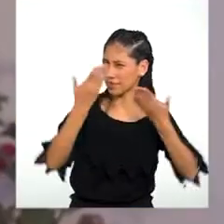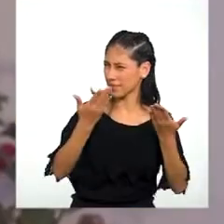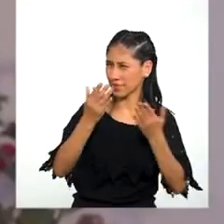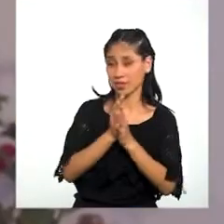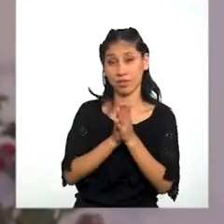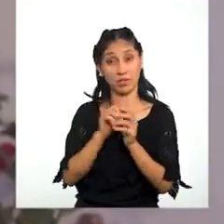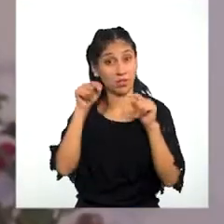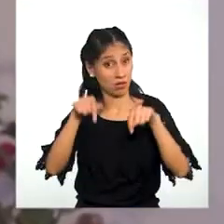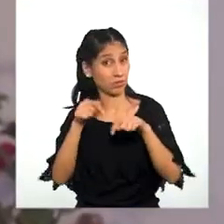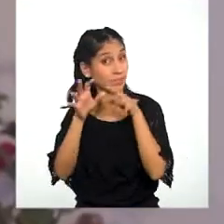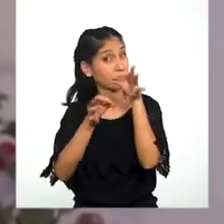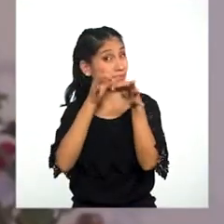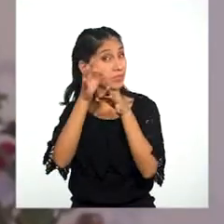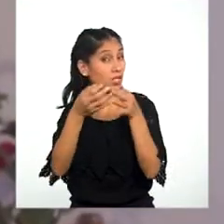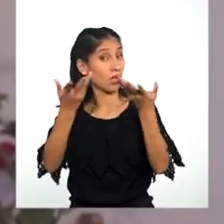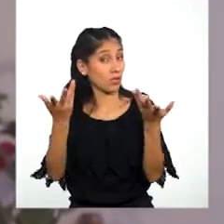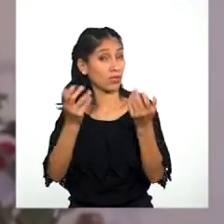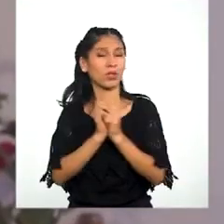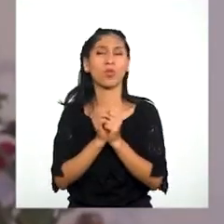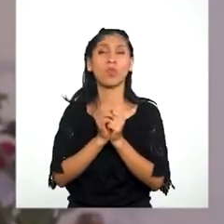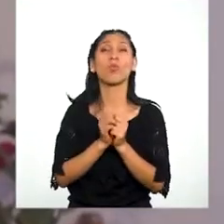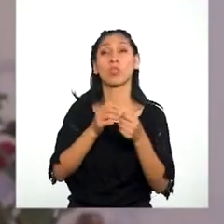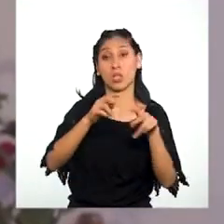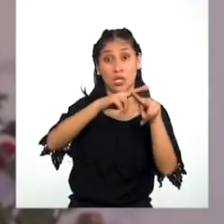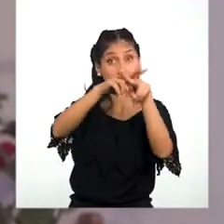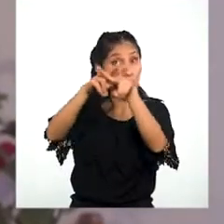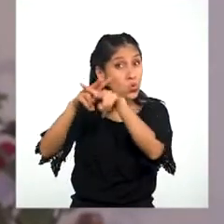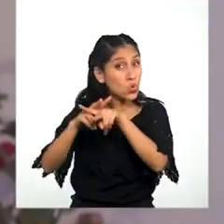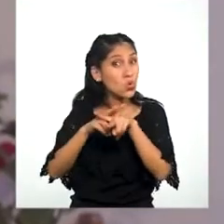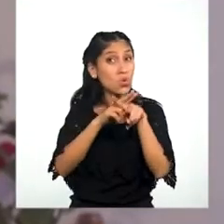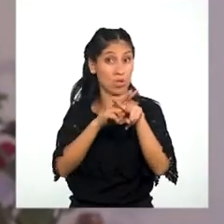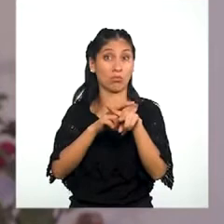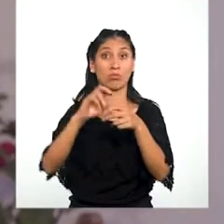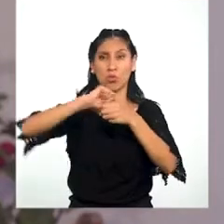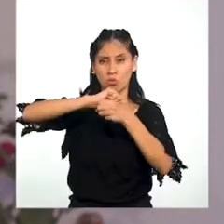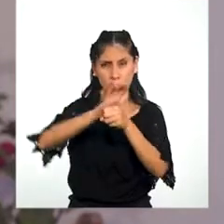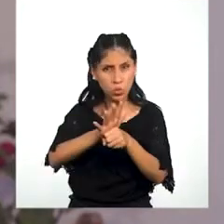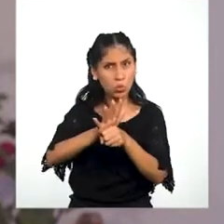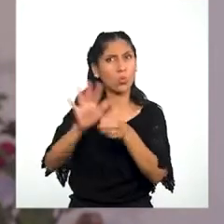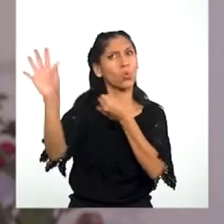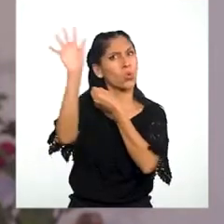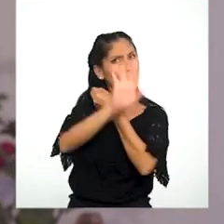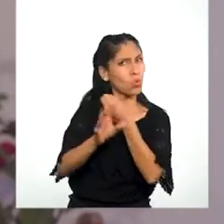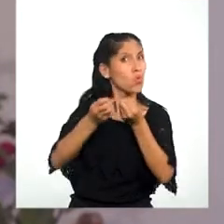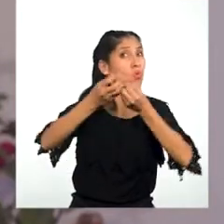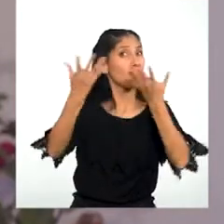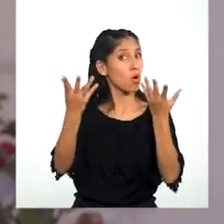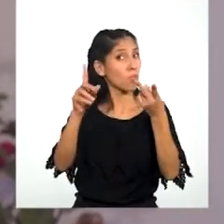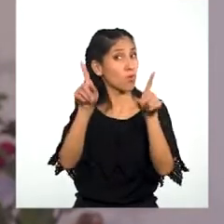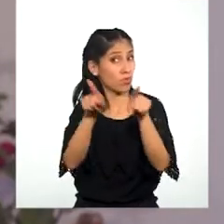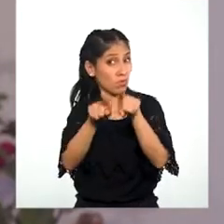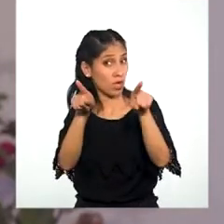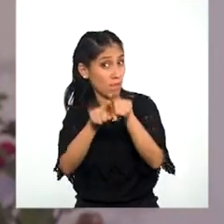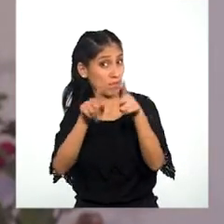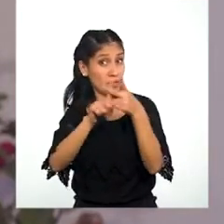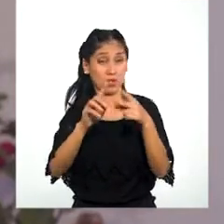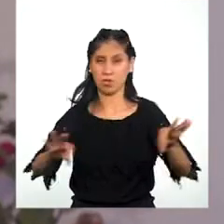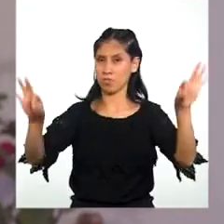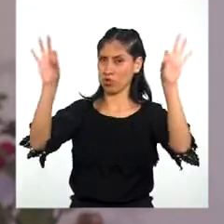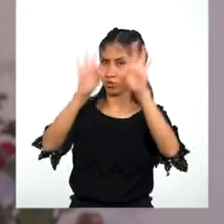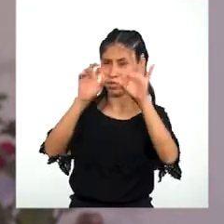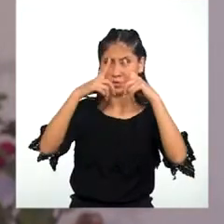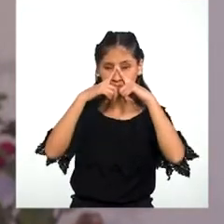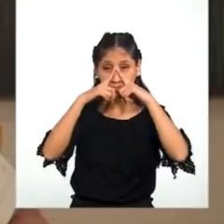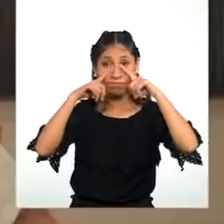Hemos hablado acerca De los cuidados Que debemos tener Para prevenir el coronavirus Y en especial De la importancia De usar bien la